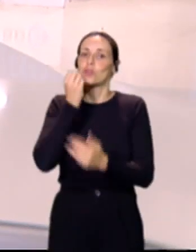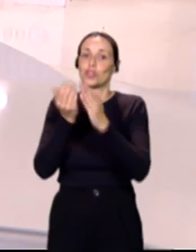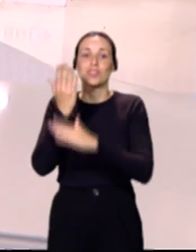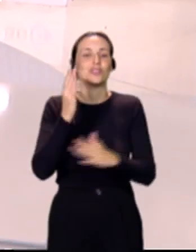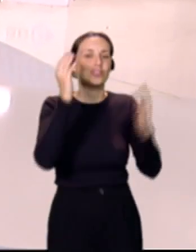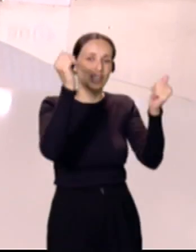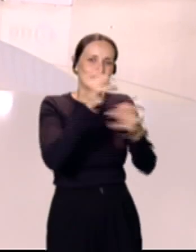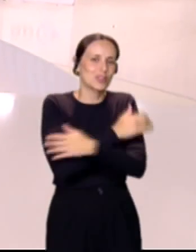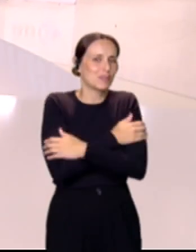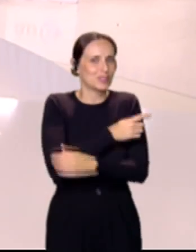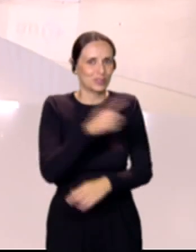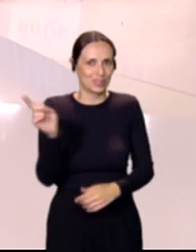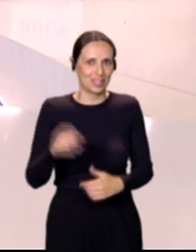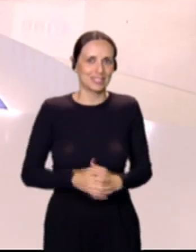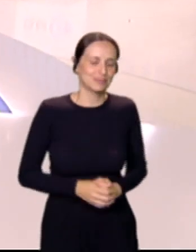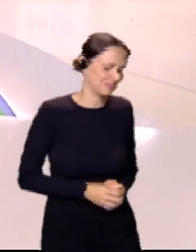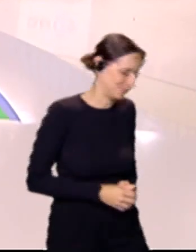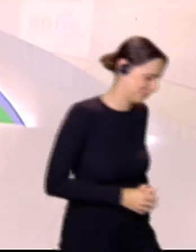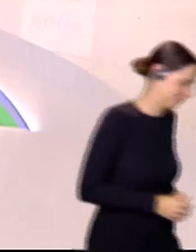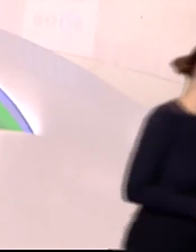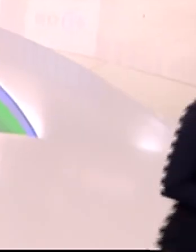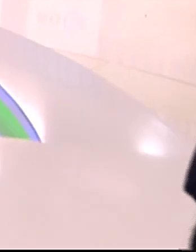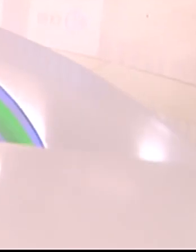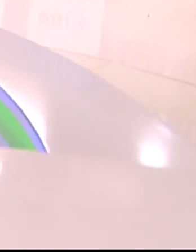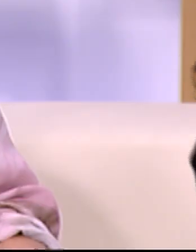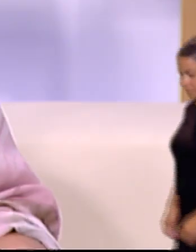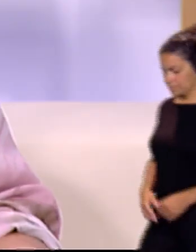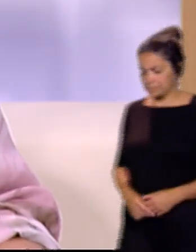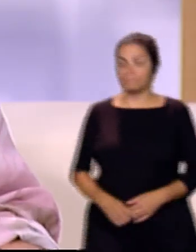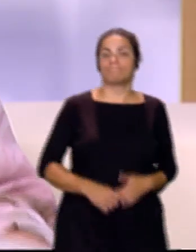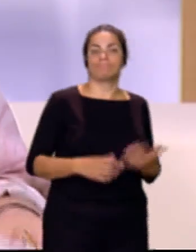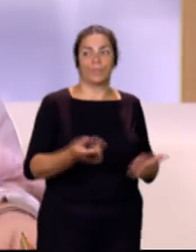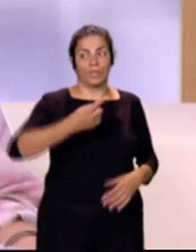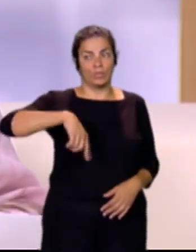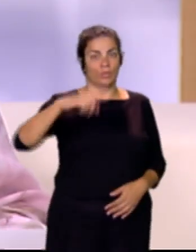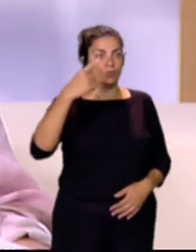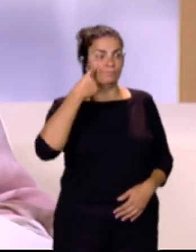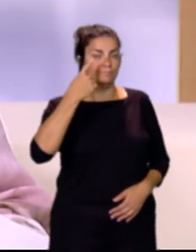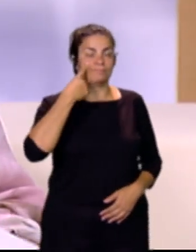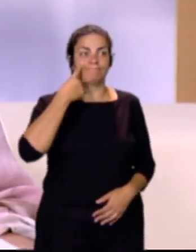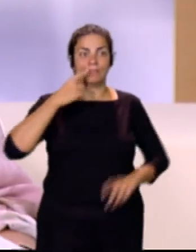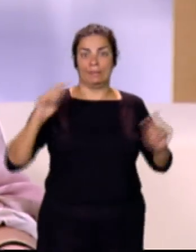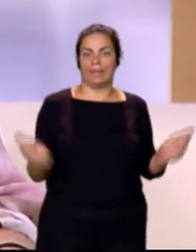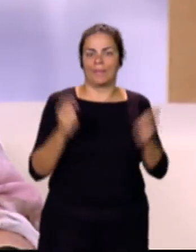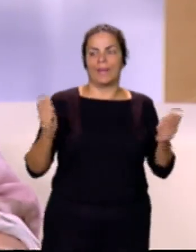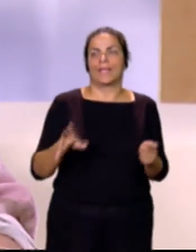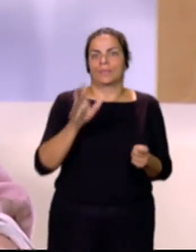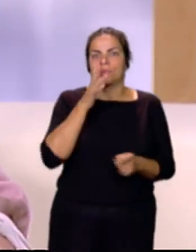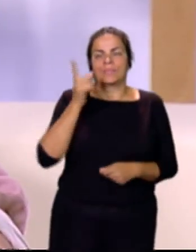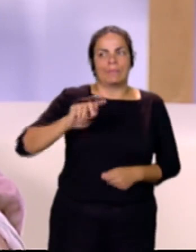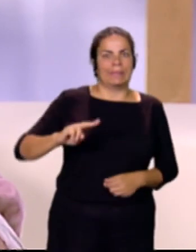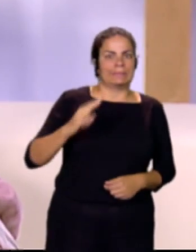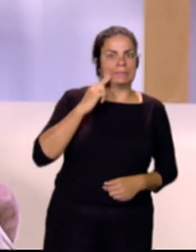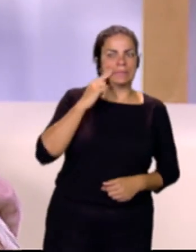abrazo a todos ustedes. Gracias. Bueno, pues estaremos pendientes, como decíamos, de esa campaña con ese temor en el horizonte temporal también de